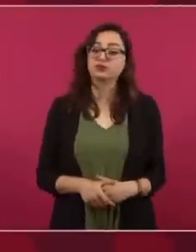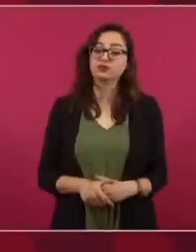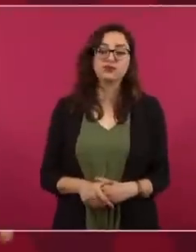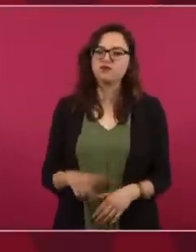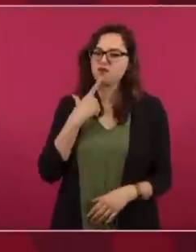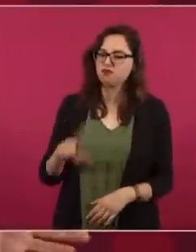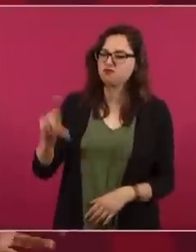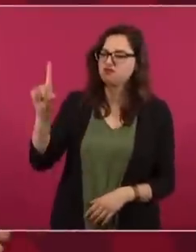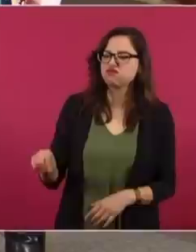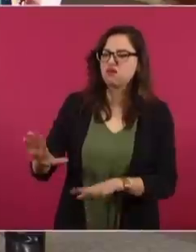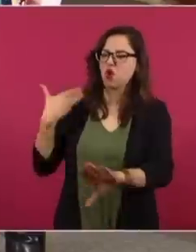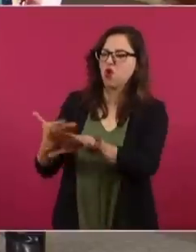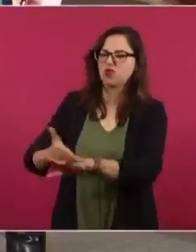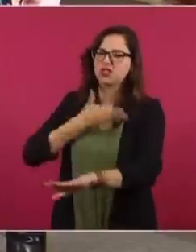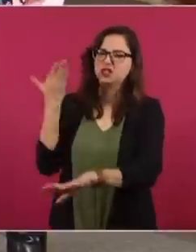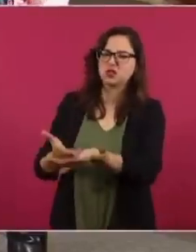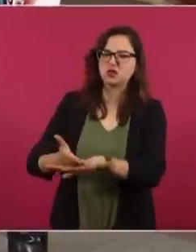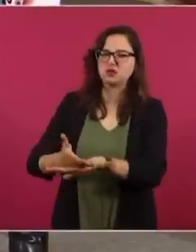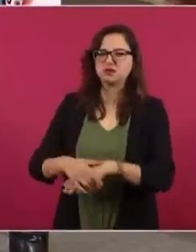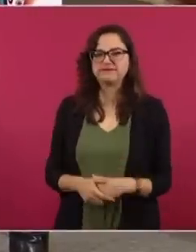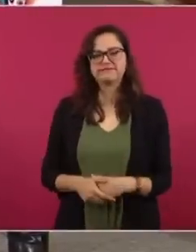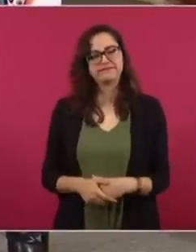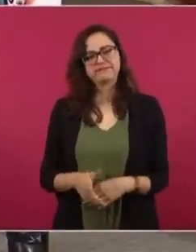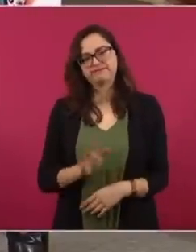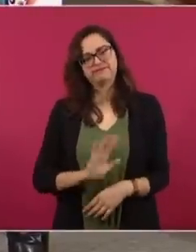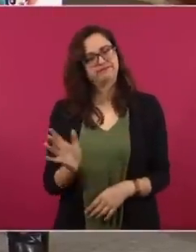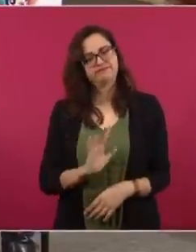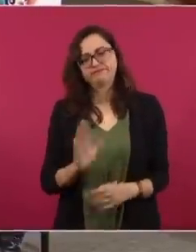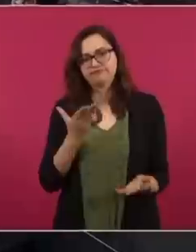se les degradaba, se les humillaba. Eso ya no.